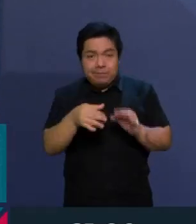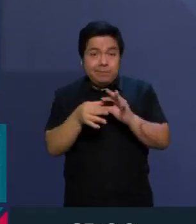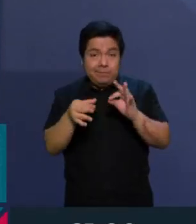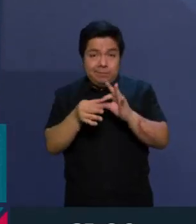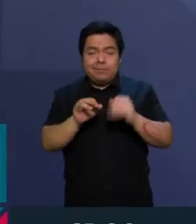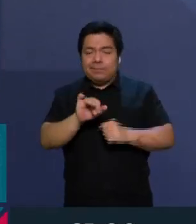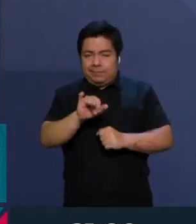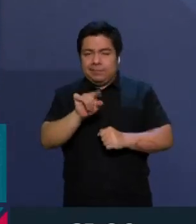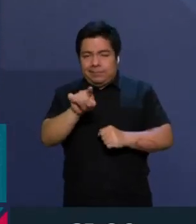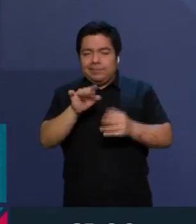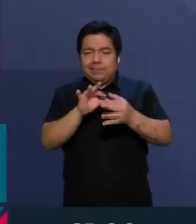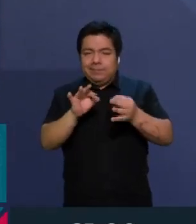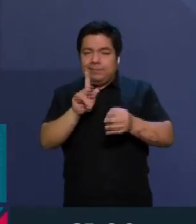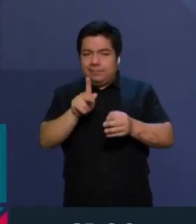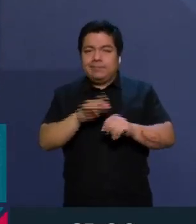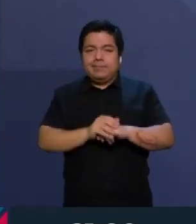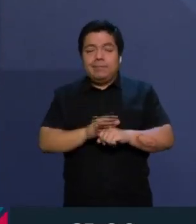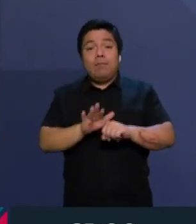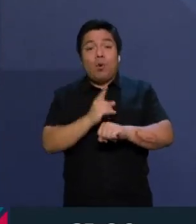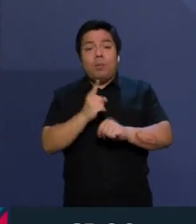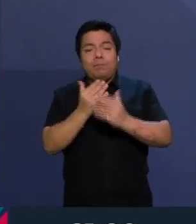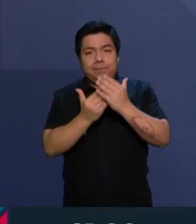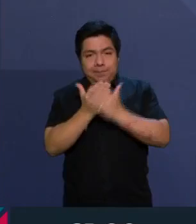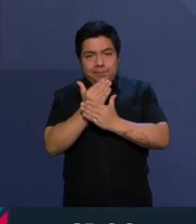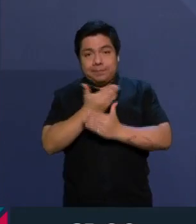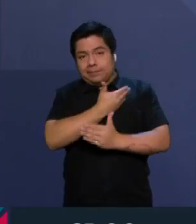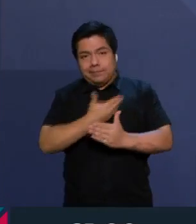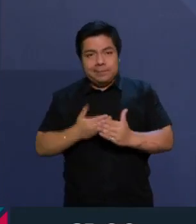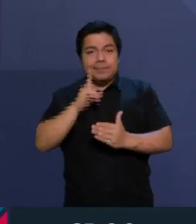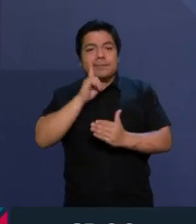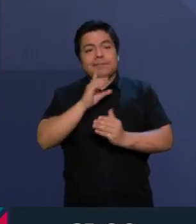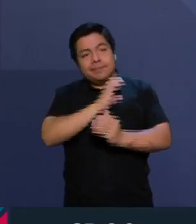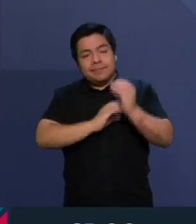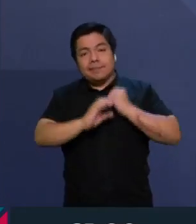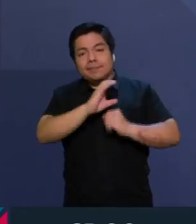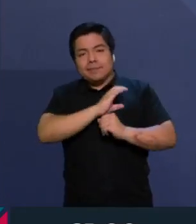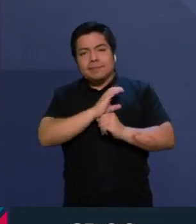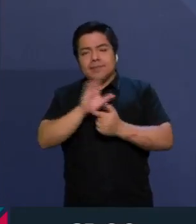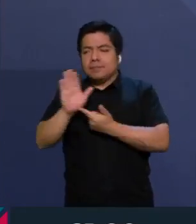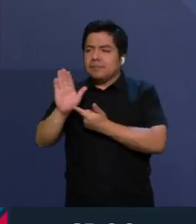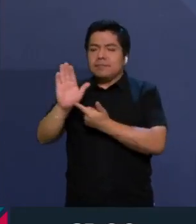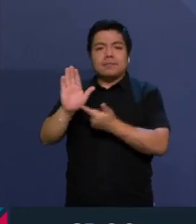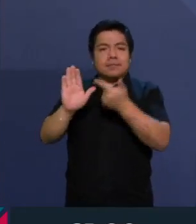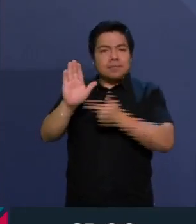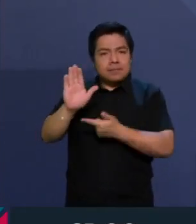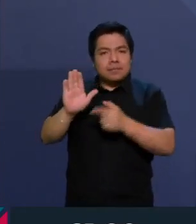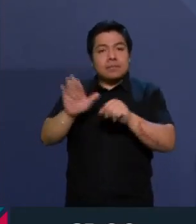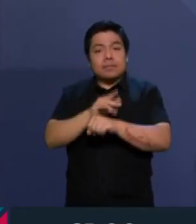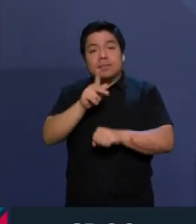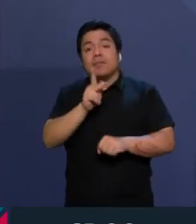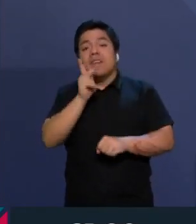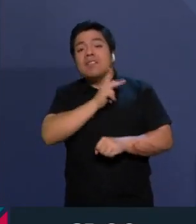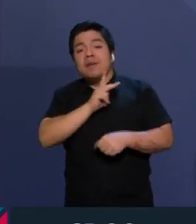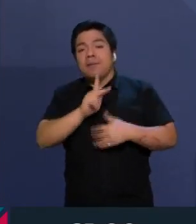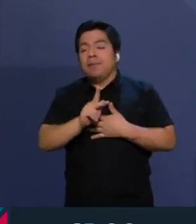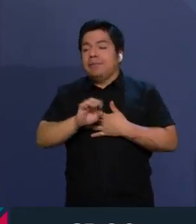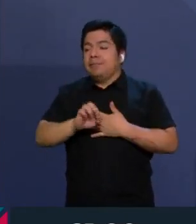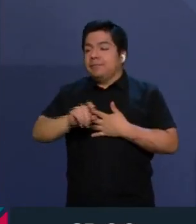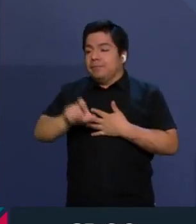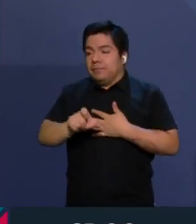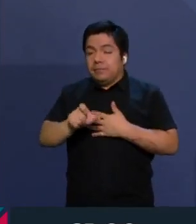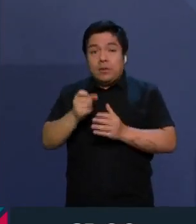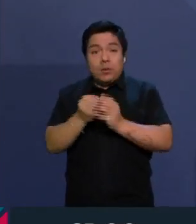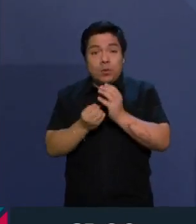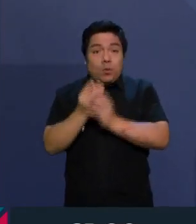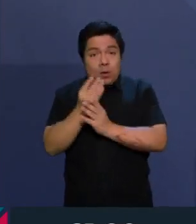información, quiero hablar con usted de algo, porque esta mañana la presidenta Claudia Sheinbaum presentó un nuevo plan para fortalecer a Pemex, que va de un nuevo régimen